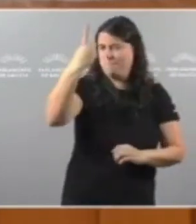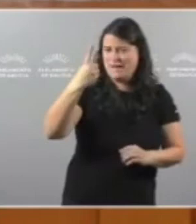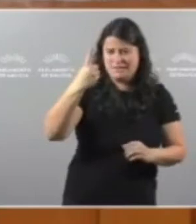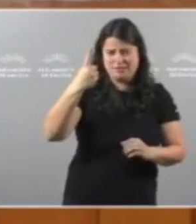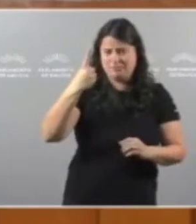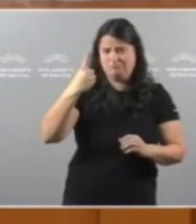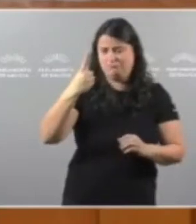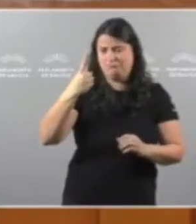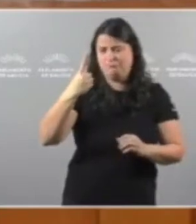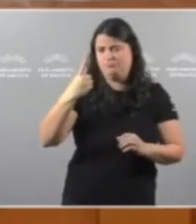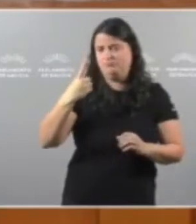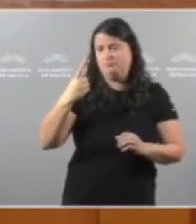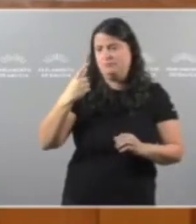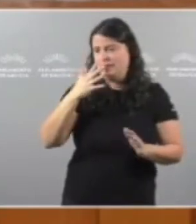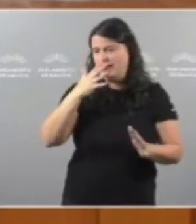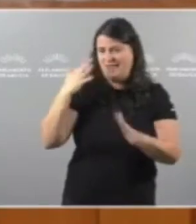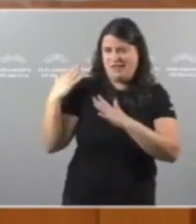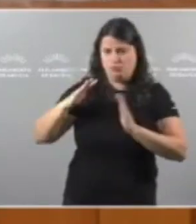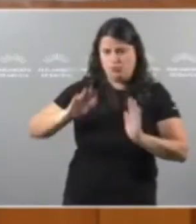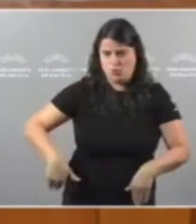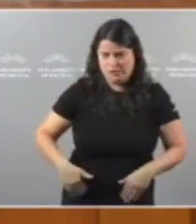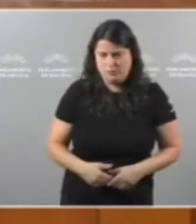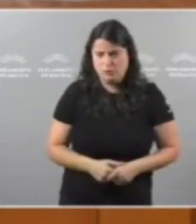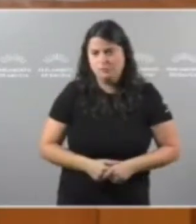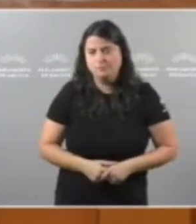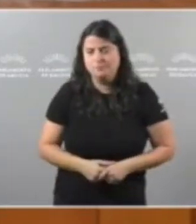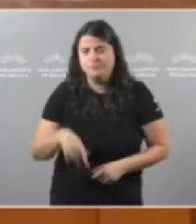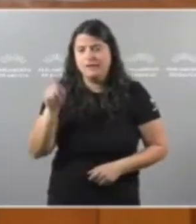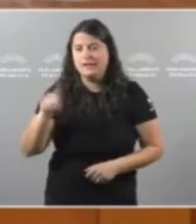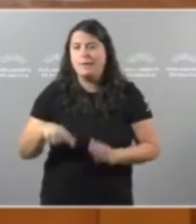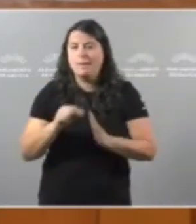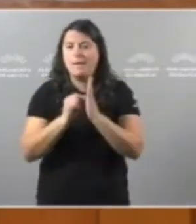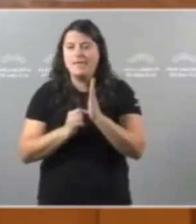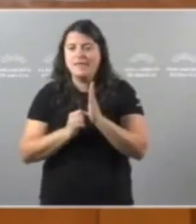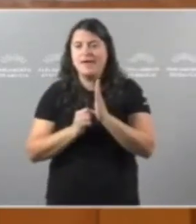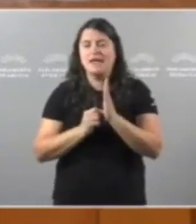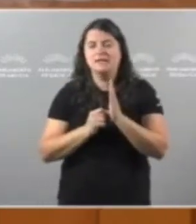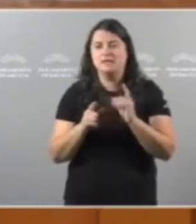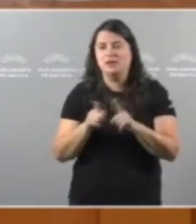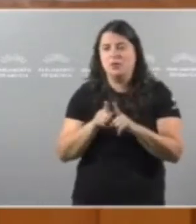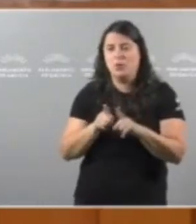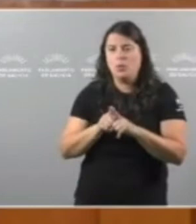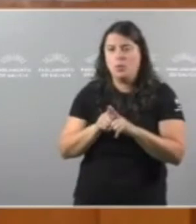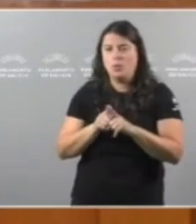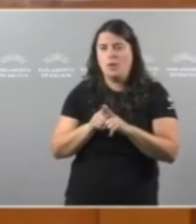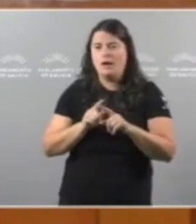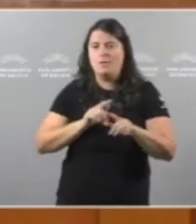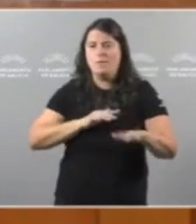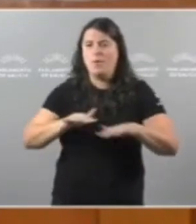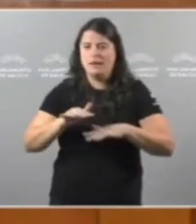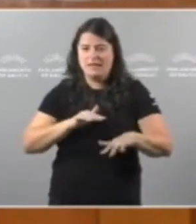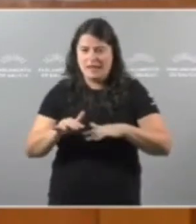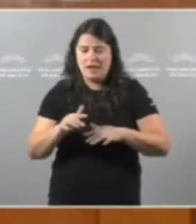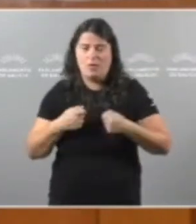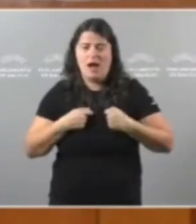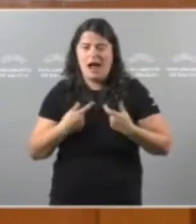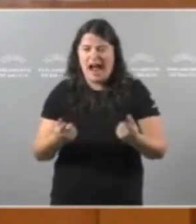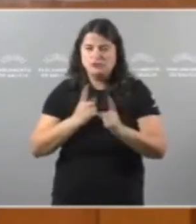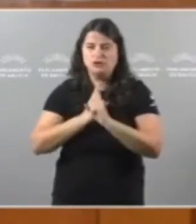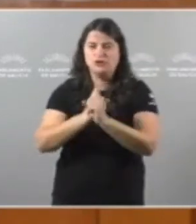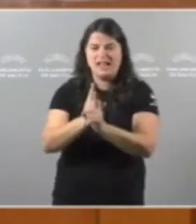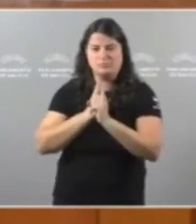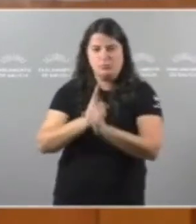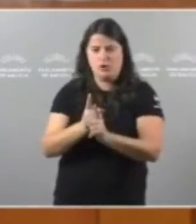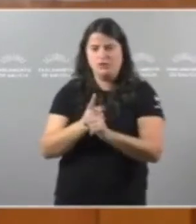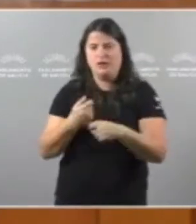E quero destacar Tamén As medidas Para facilitar Unha movilidade Nun momento En que os gastos De transporte